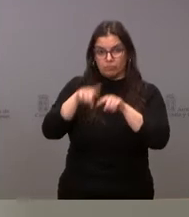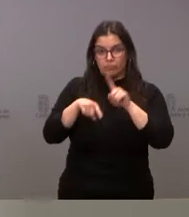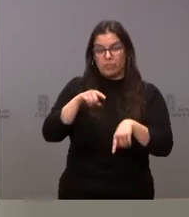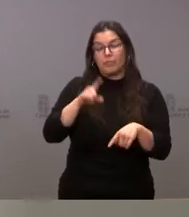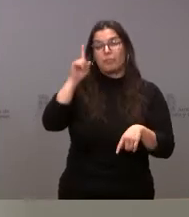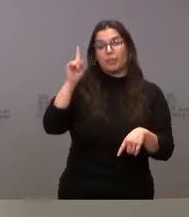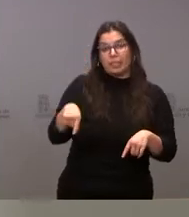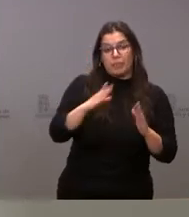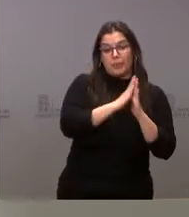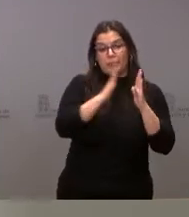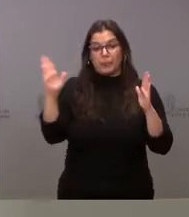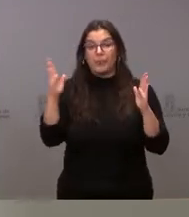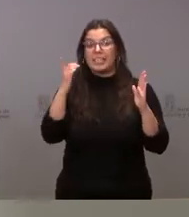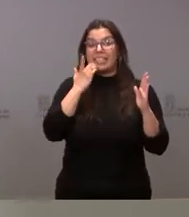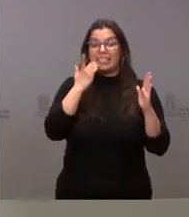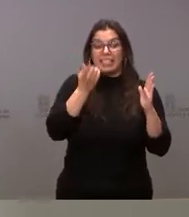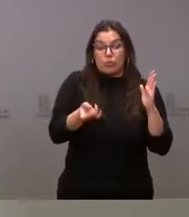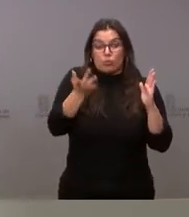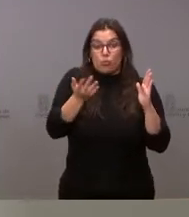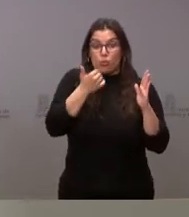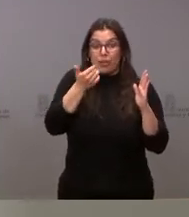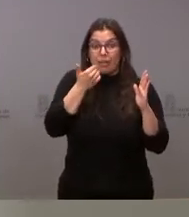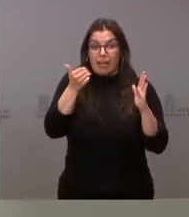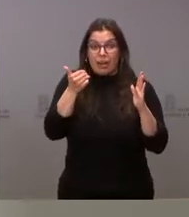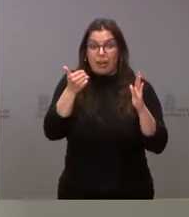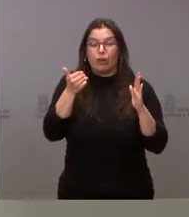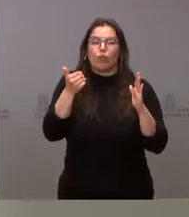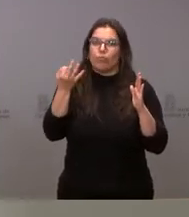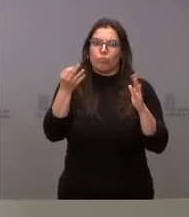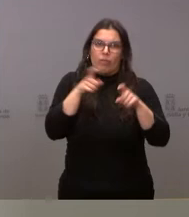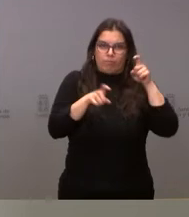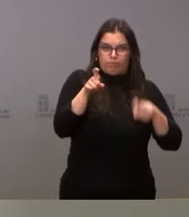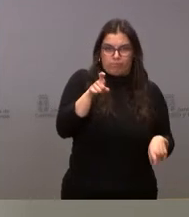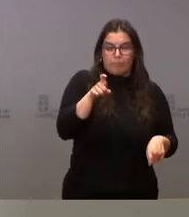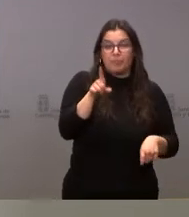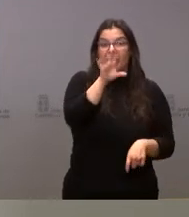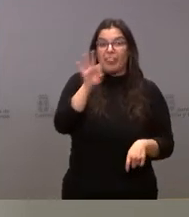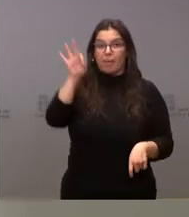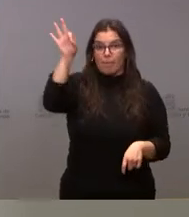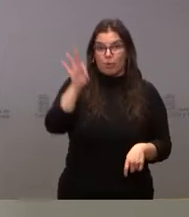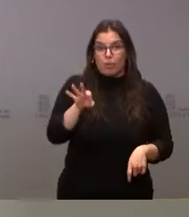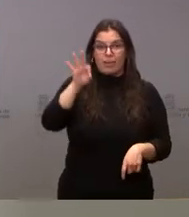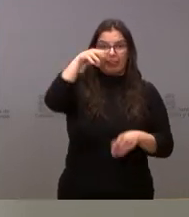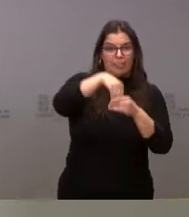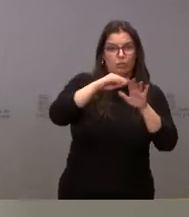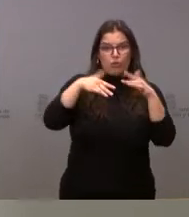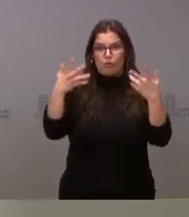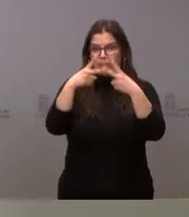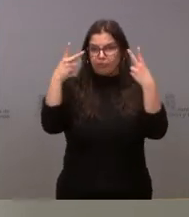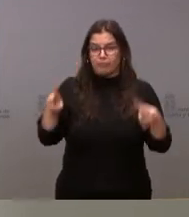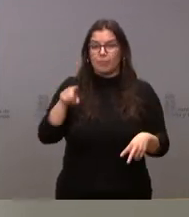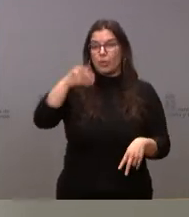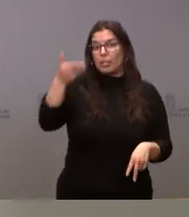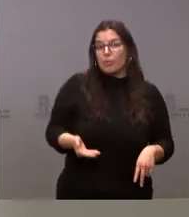también podrán modificarse si las circunstancias lo aconsejaran. El 100% tanto en interiores como en exteriores, pero esto es importante